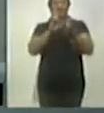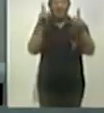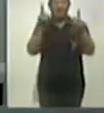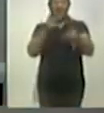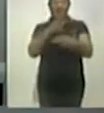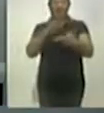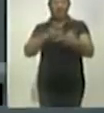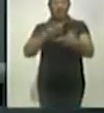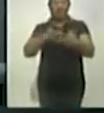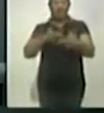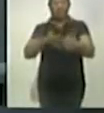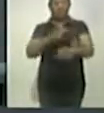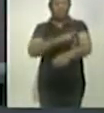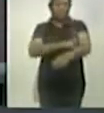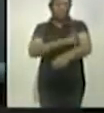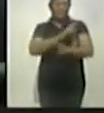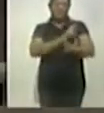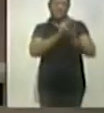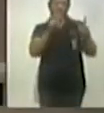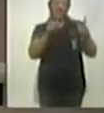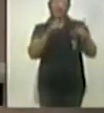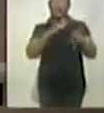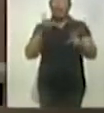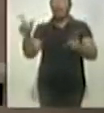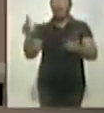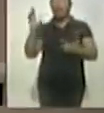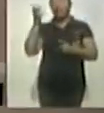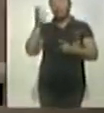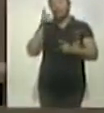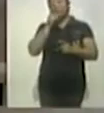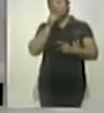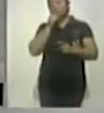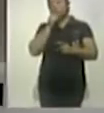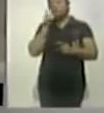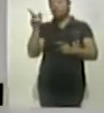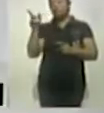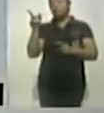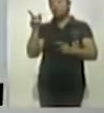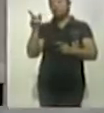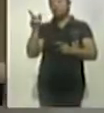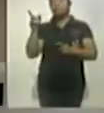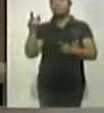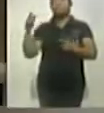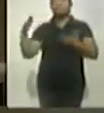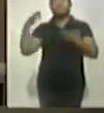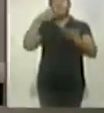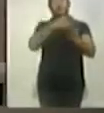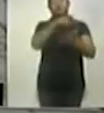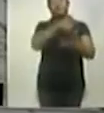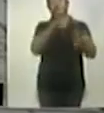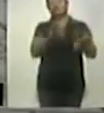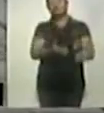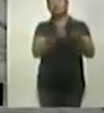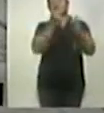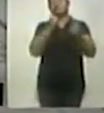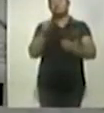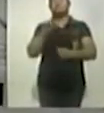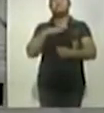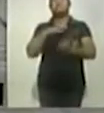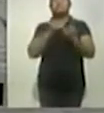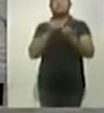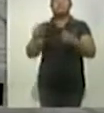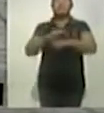ambulancias a esos lugares, la unidad del IMSS en la comunidad Naranjos de la costa, reporta algunos daños